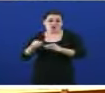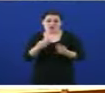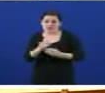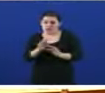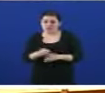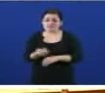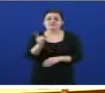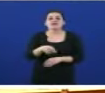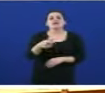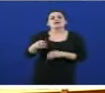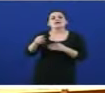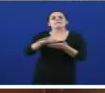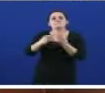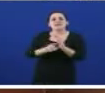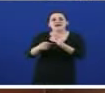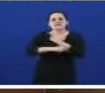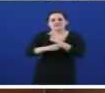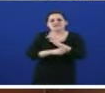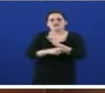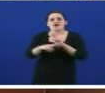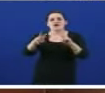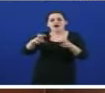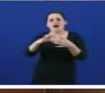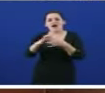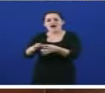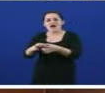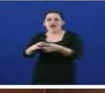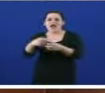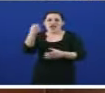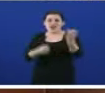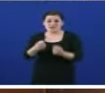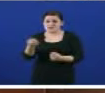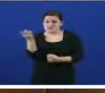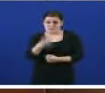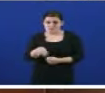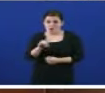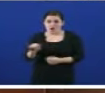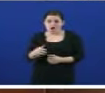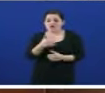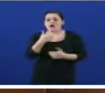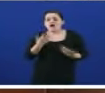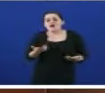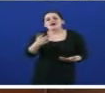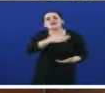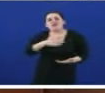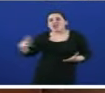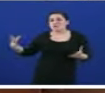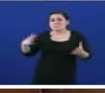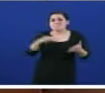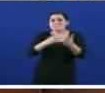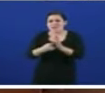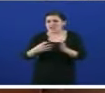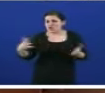plano de urxencia estratégico para o leite que tampouco chegou e agora que era agachar o incumprimento de todos eses planos e programas